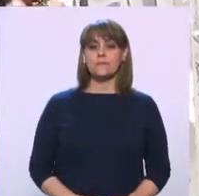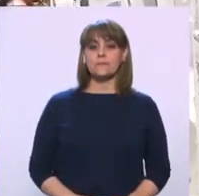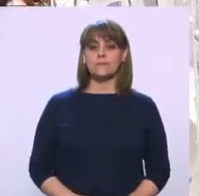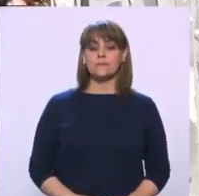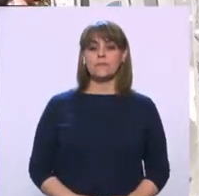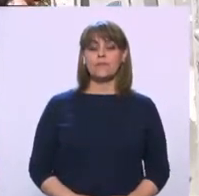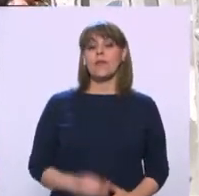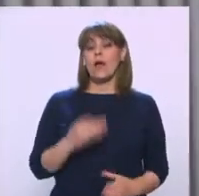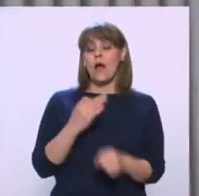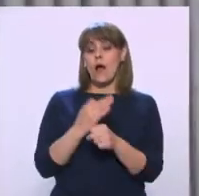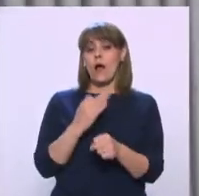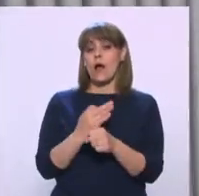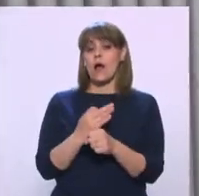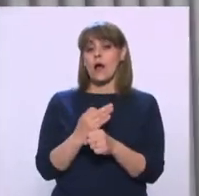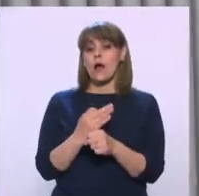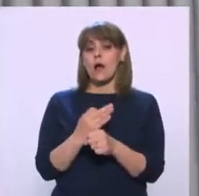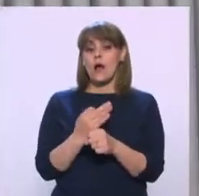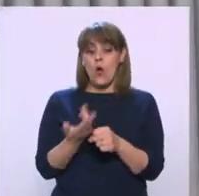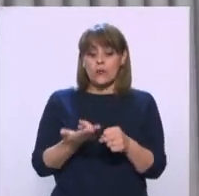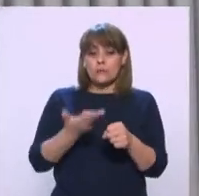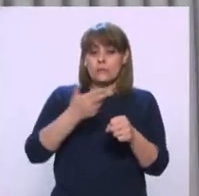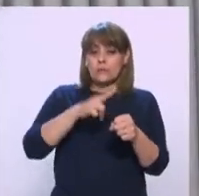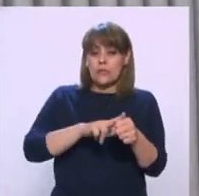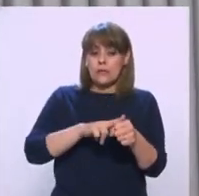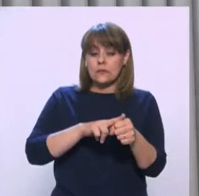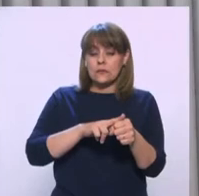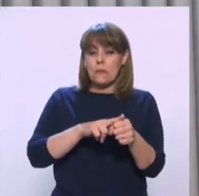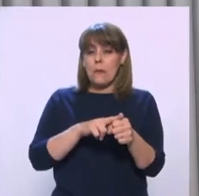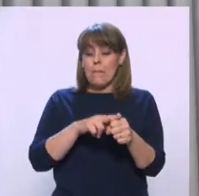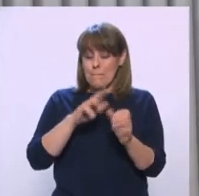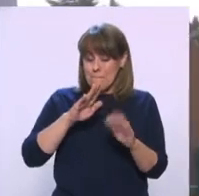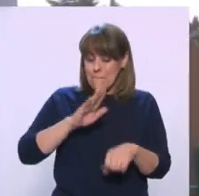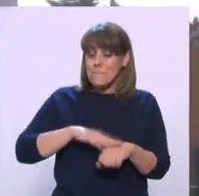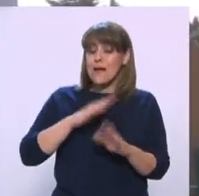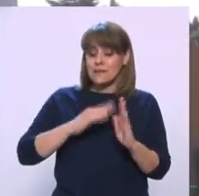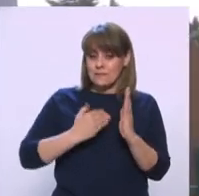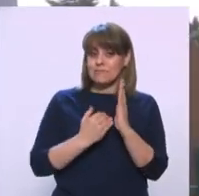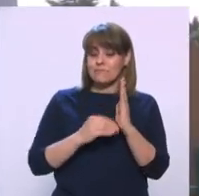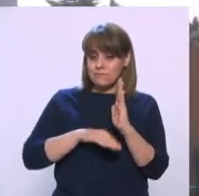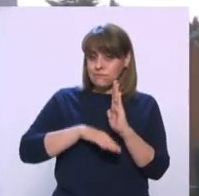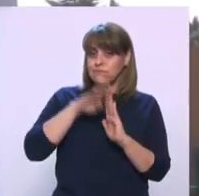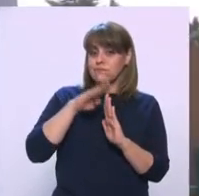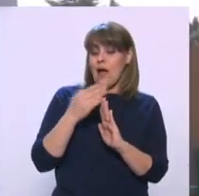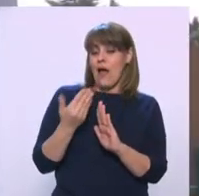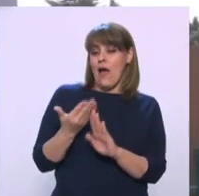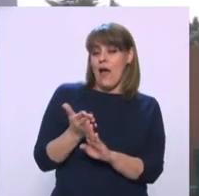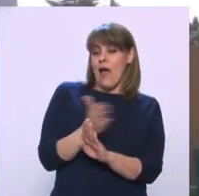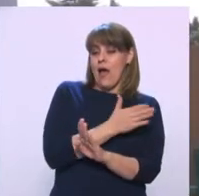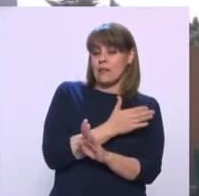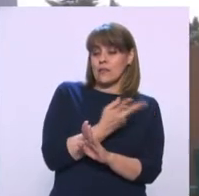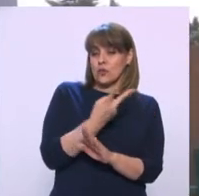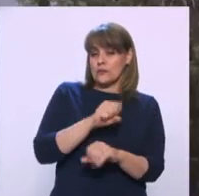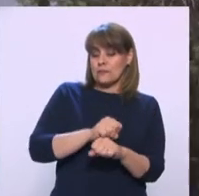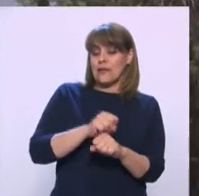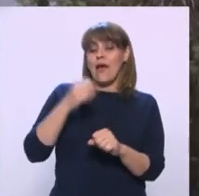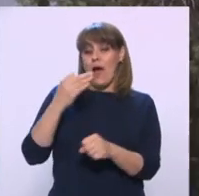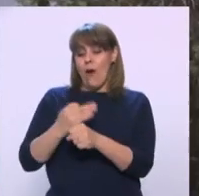Estamos con una hospitalización un poco mayor que la que tuvimos hace 15 días.